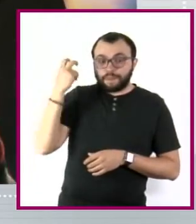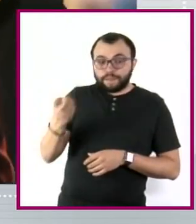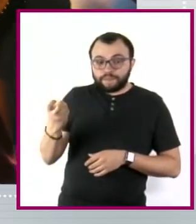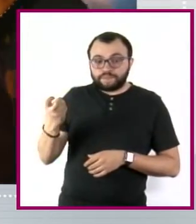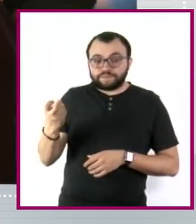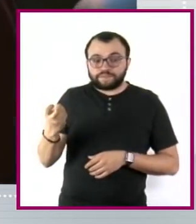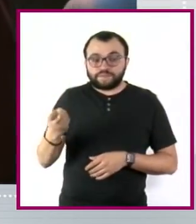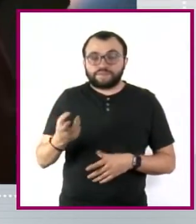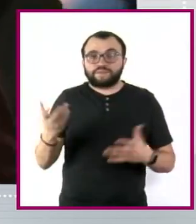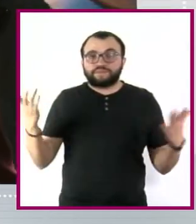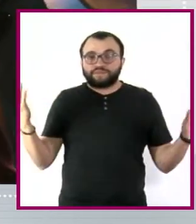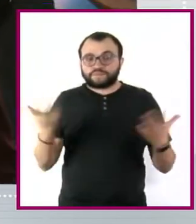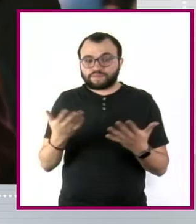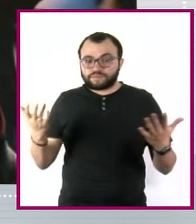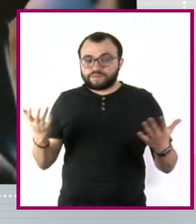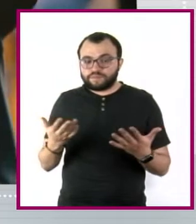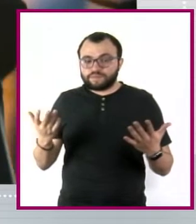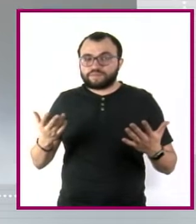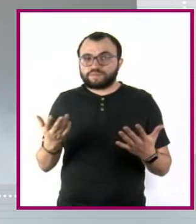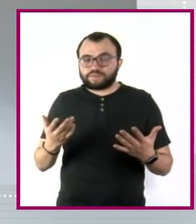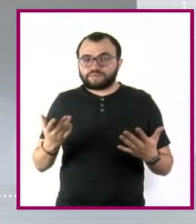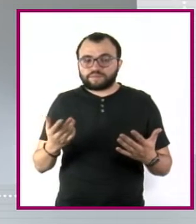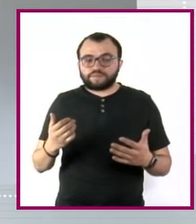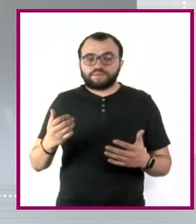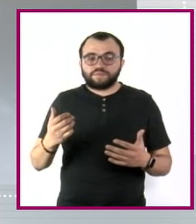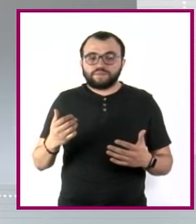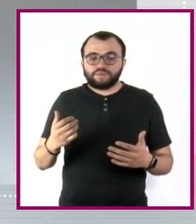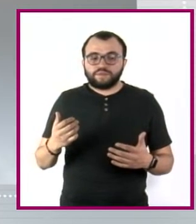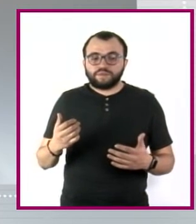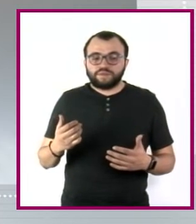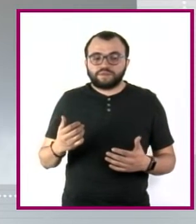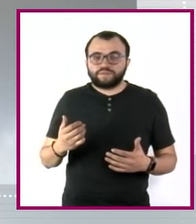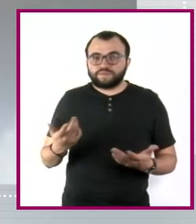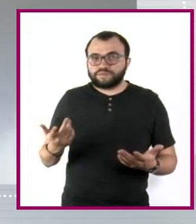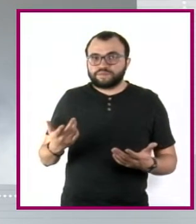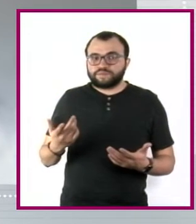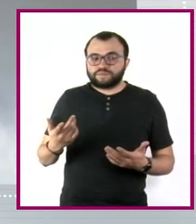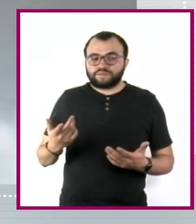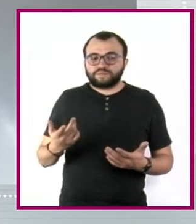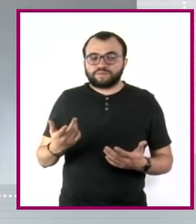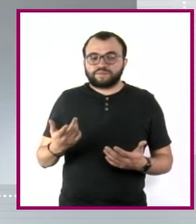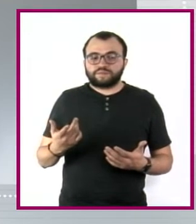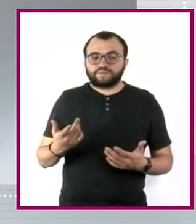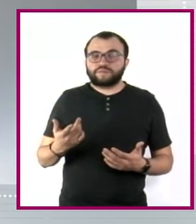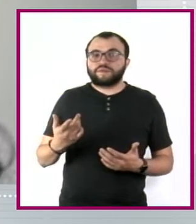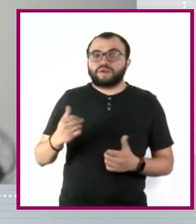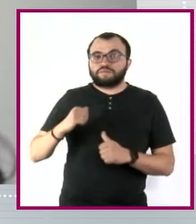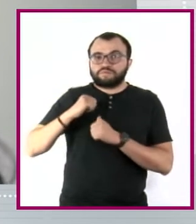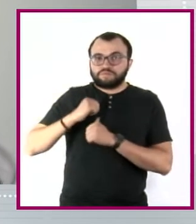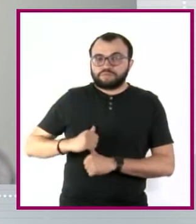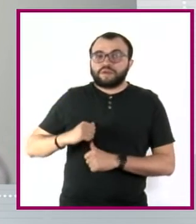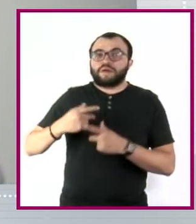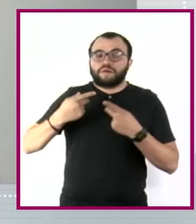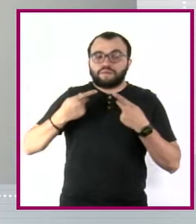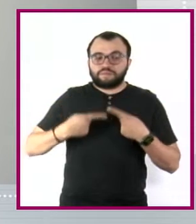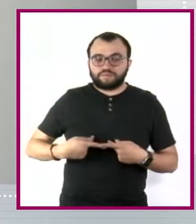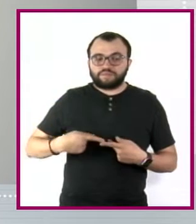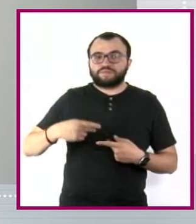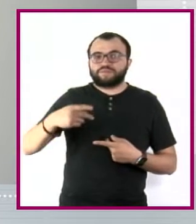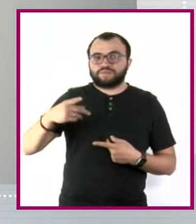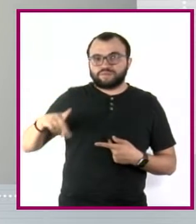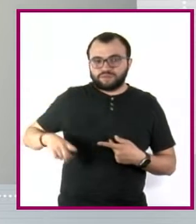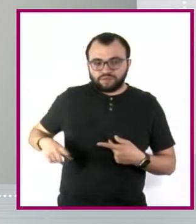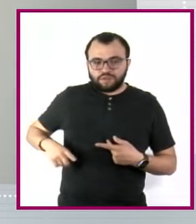hecho que las autoridades, por ejemplo, escolares, volvieran a ver los acosos sexuales que hay en las